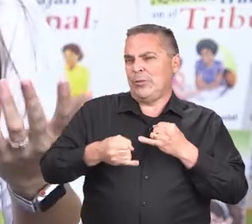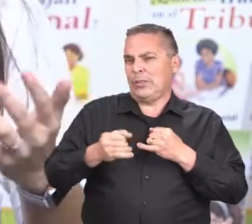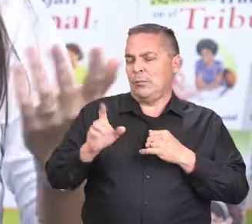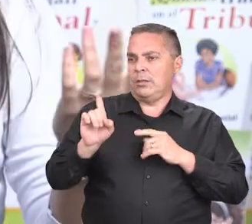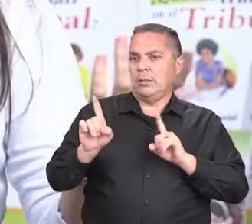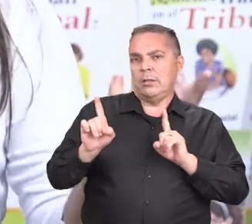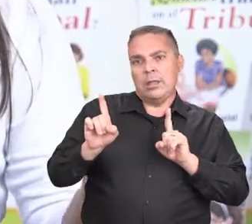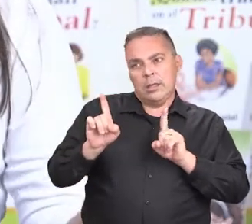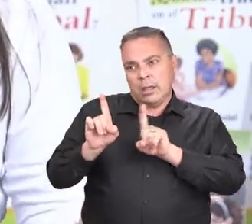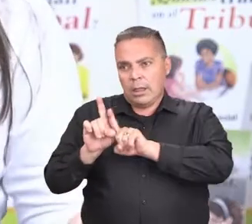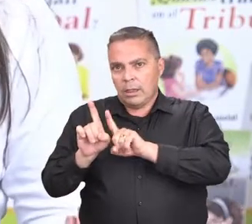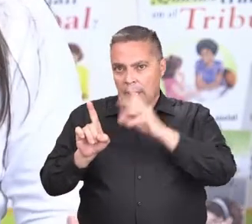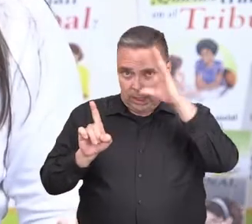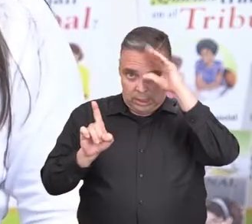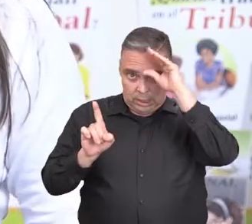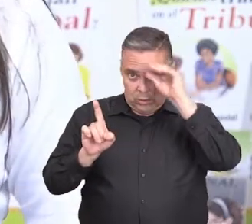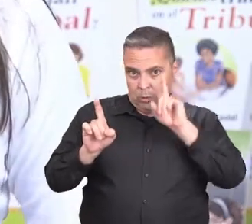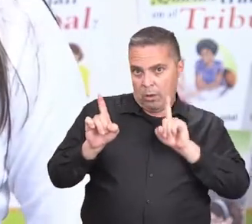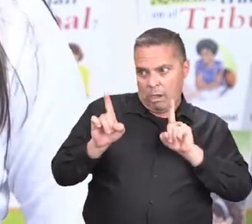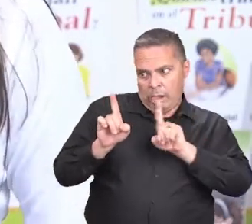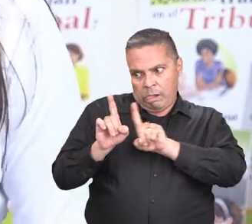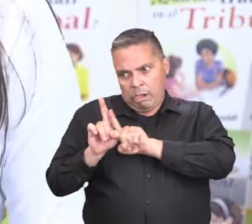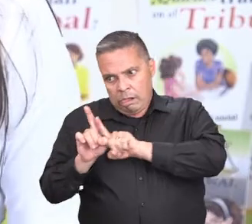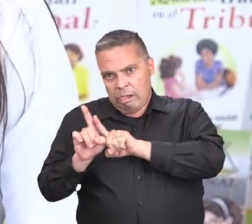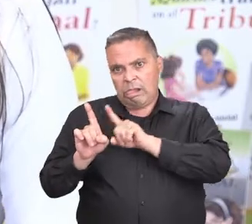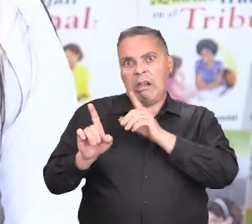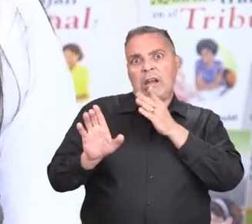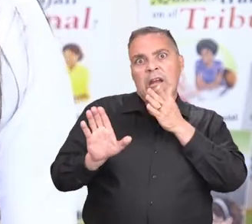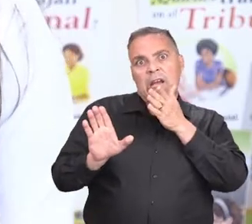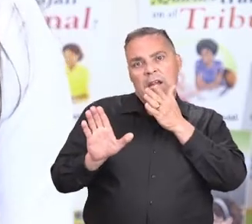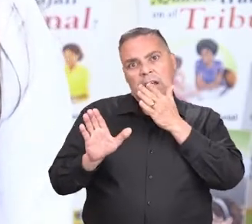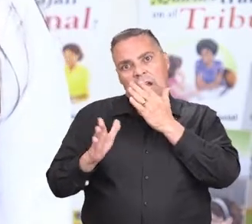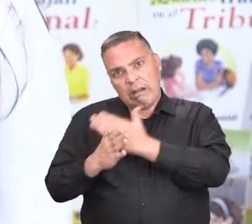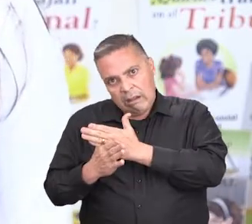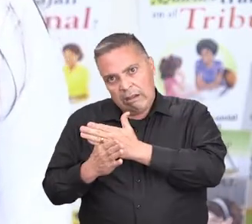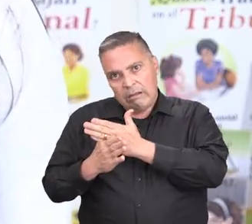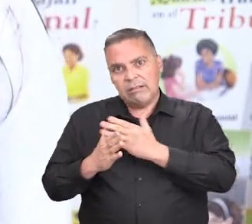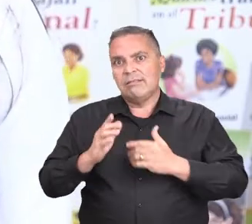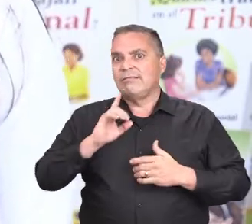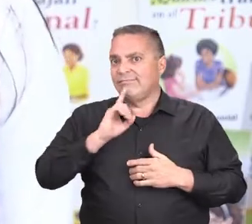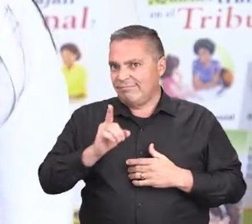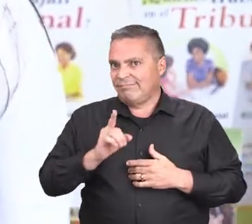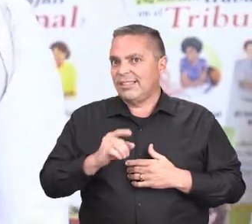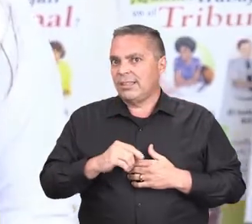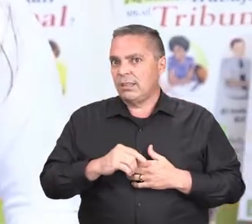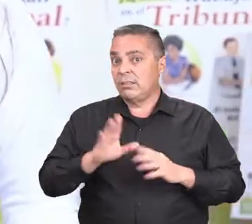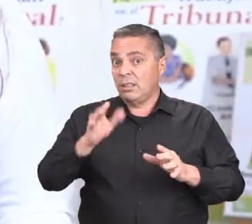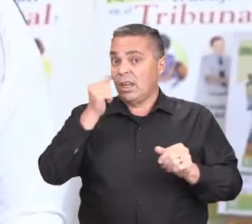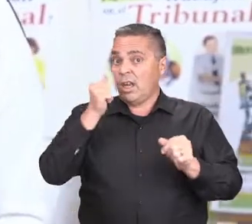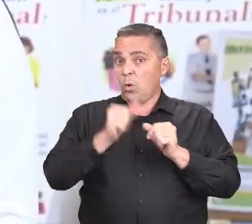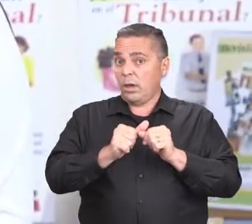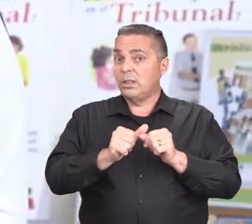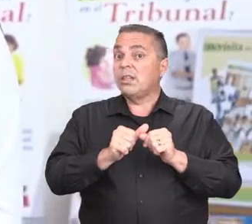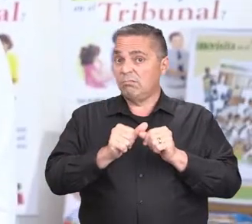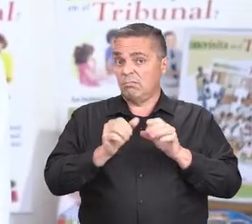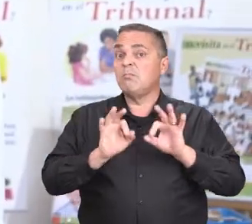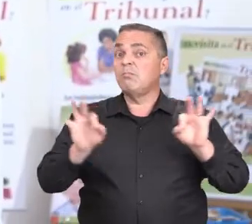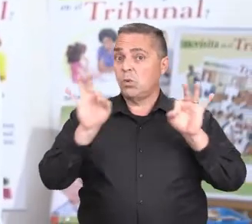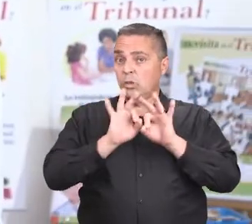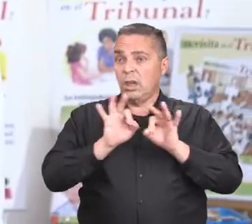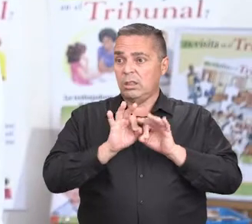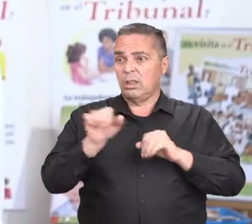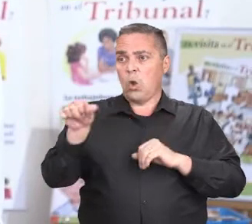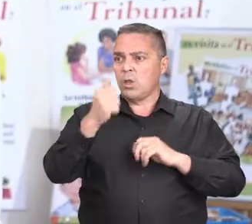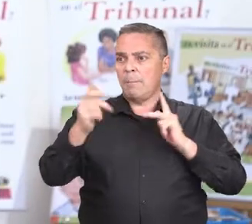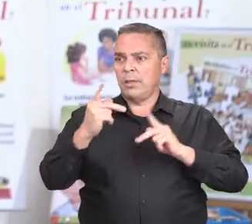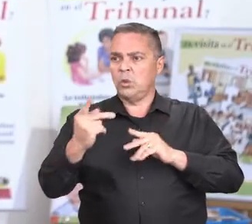esta última imagen, ¿qué ves? ¿El niño está invadiendo el espacio personal de la mujer? Recuerda, ninguna persona